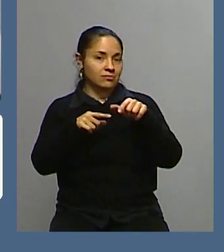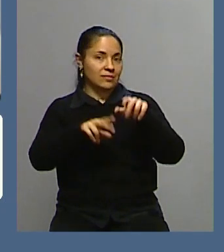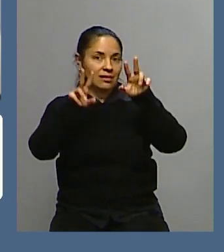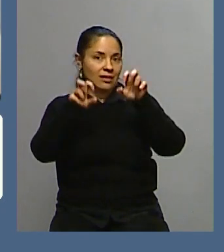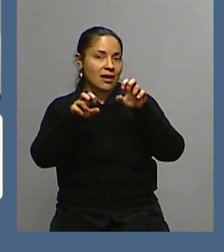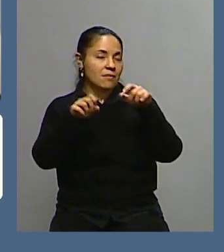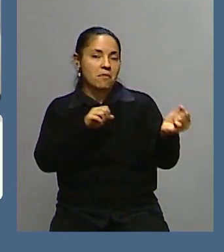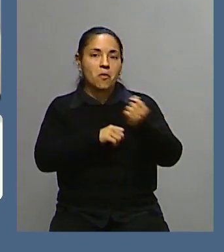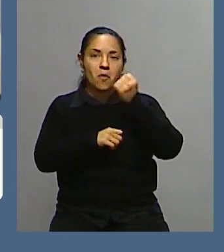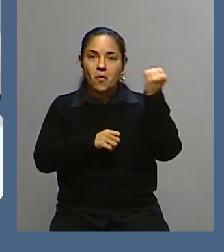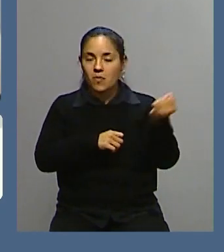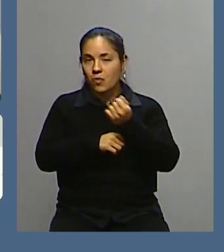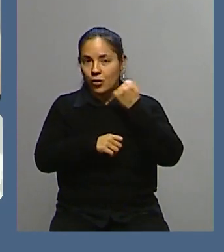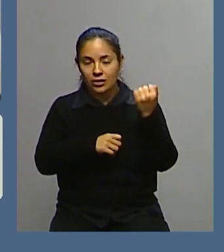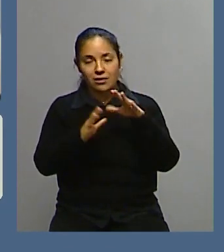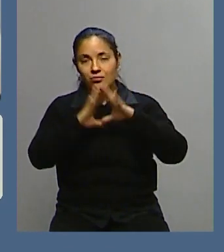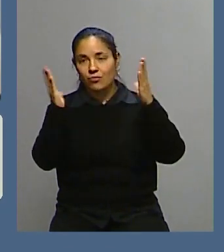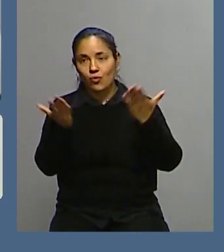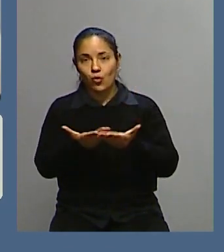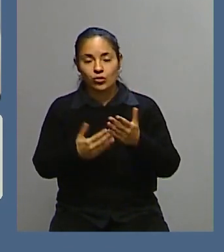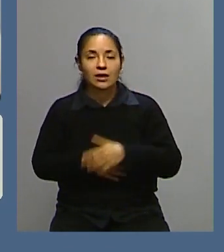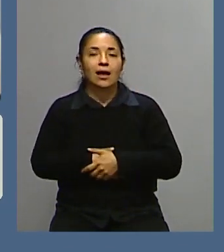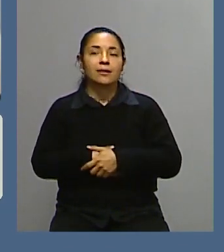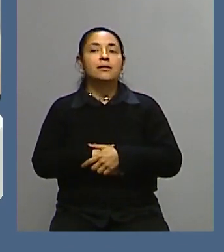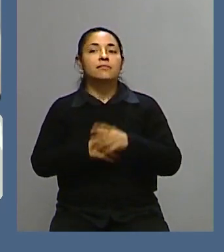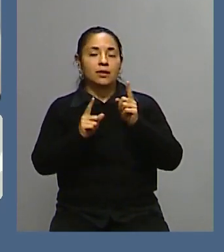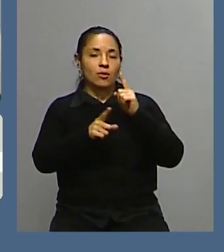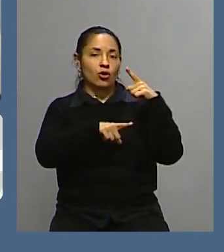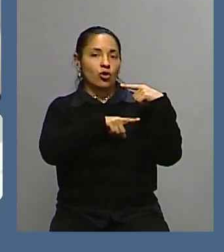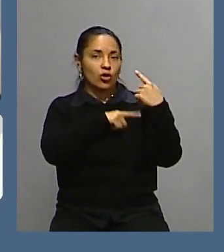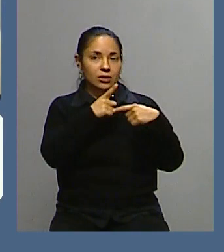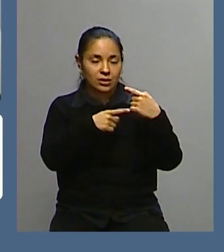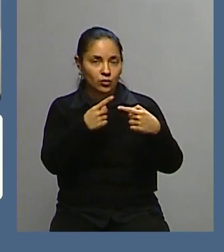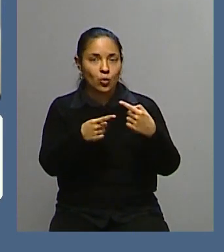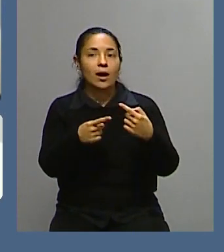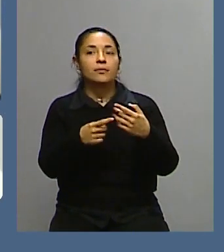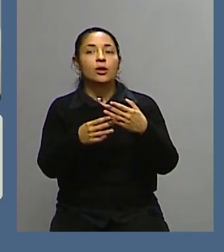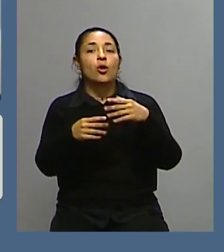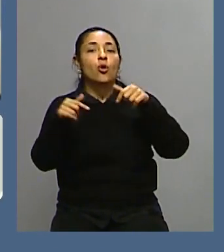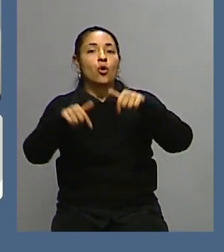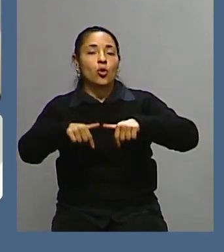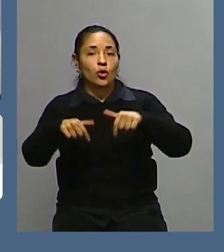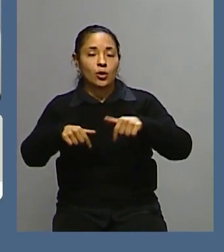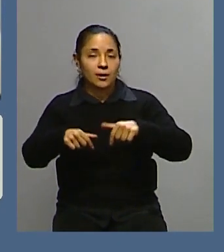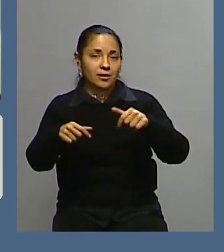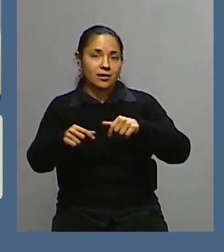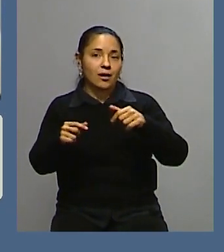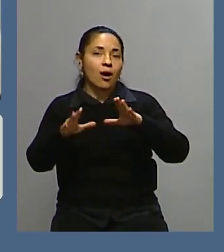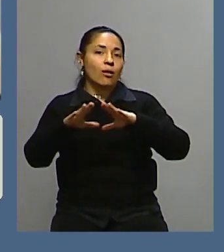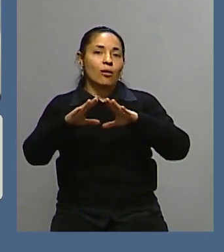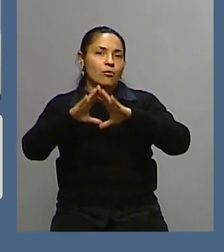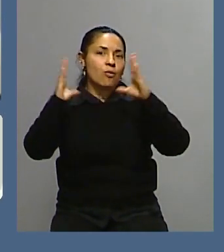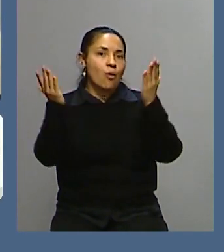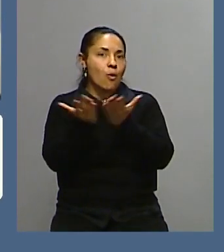destacado a nivel mundial. Sin duda no dejan de pasar otras cosas, pero hoy es del tema del que se habla en todas partes de